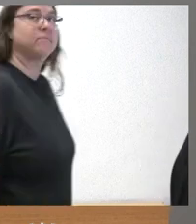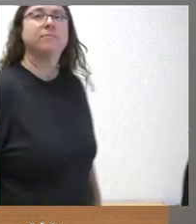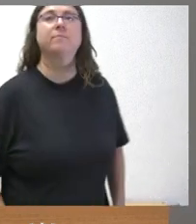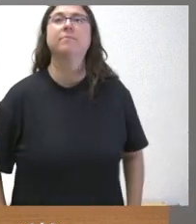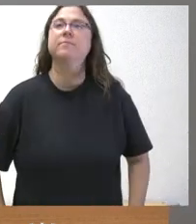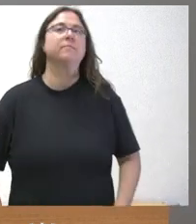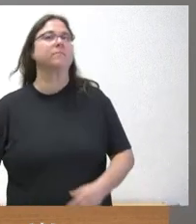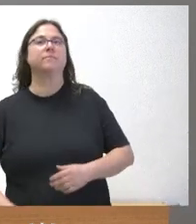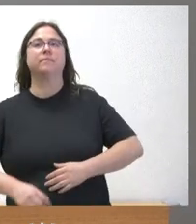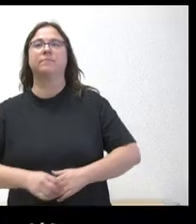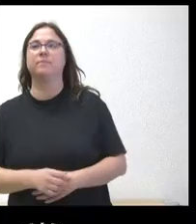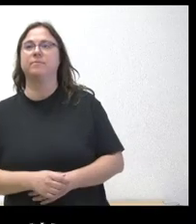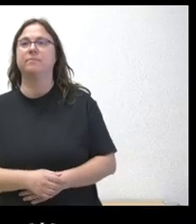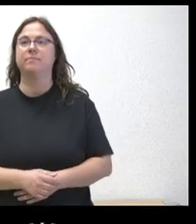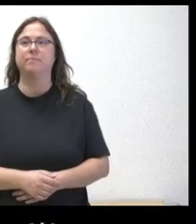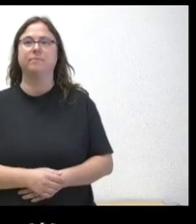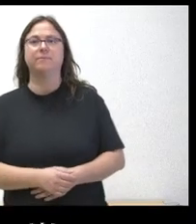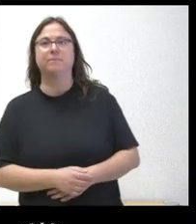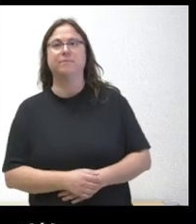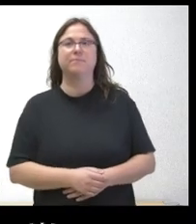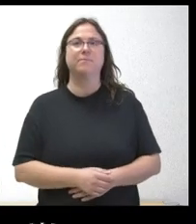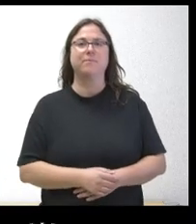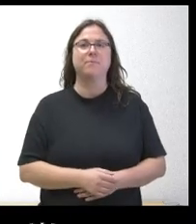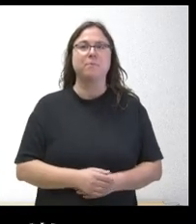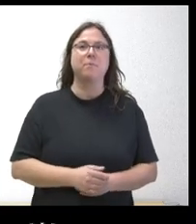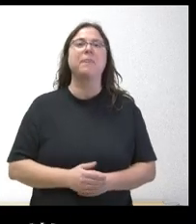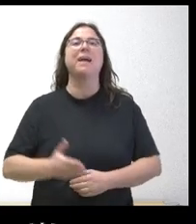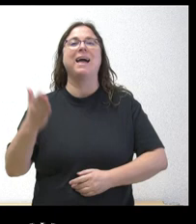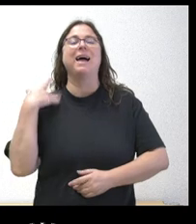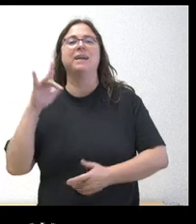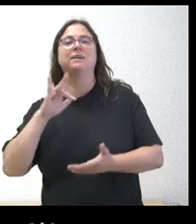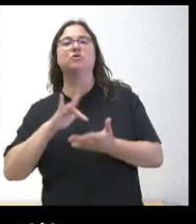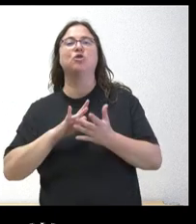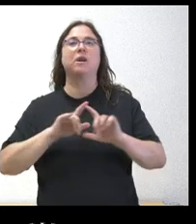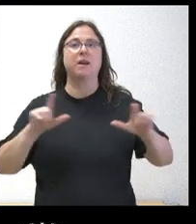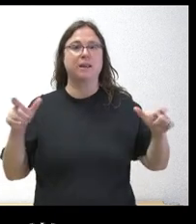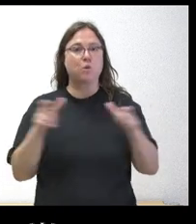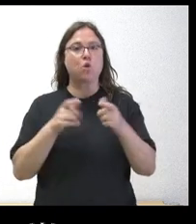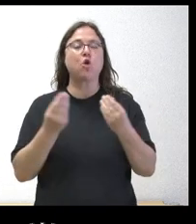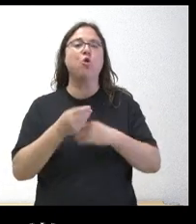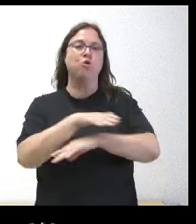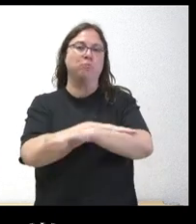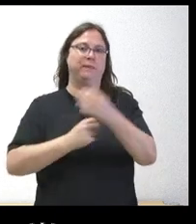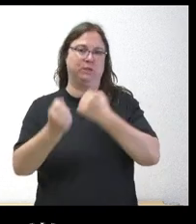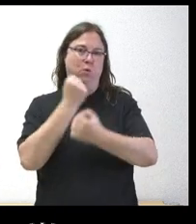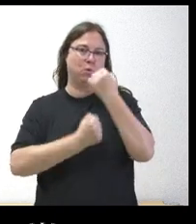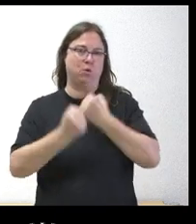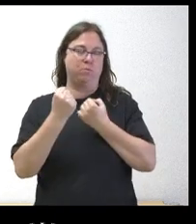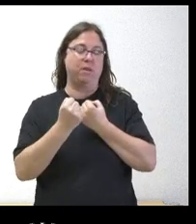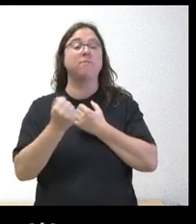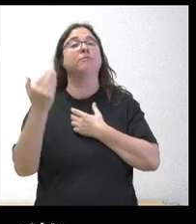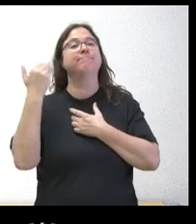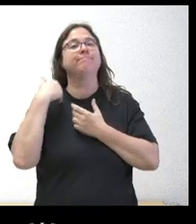Sí ayer asistió en Madrid a la reunión con el ministro de Economía y aunque no era su competencia plantearon abordar la